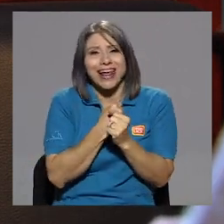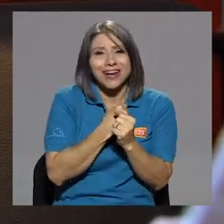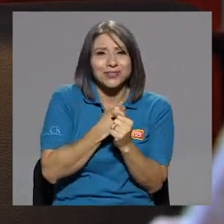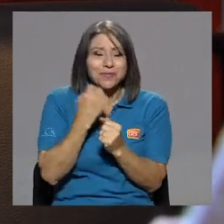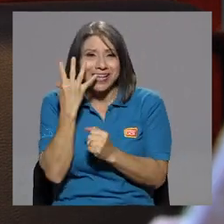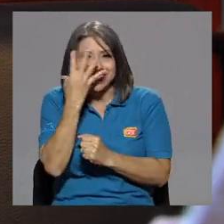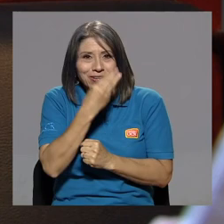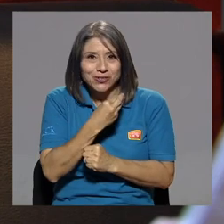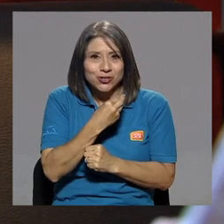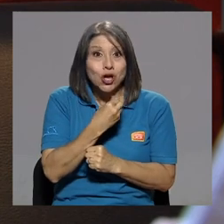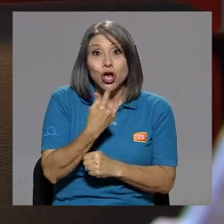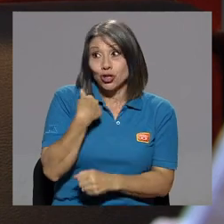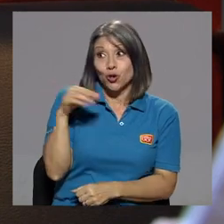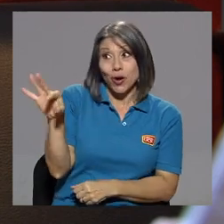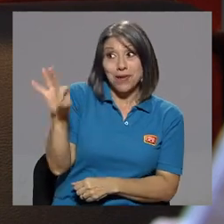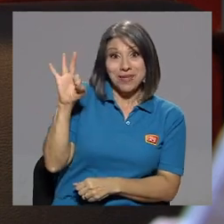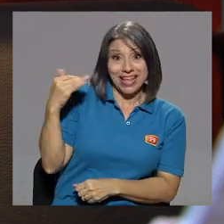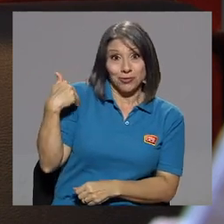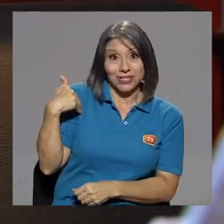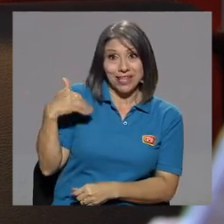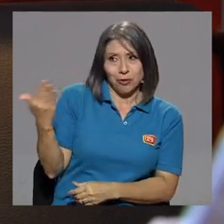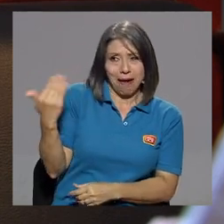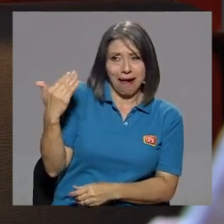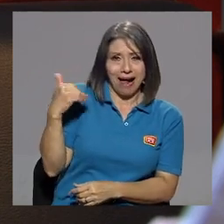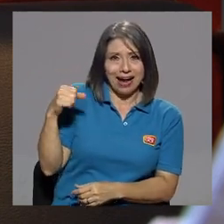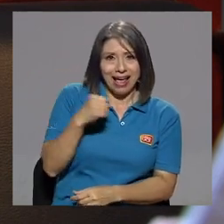me dice, invito a un señor a cantar. Y me dice,